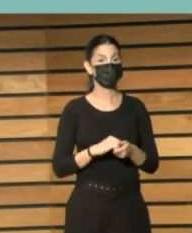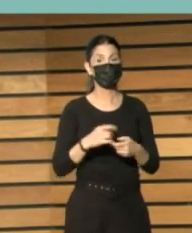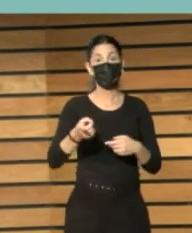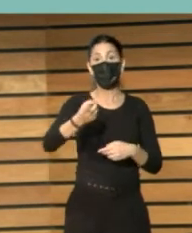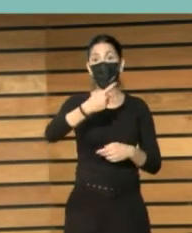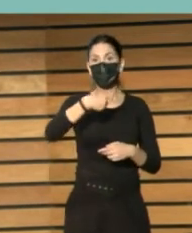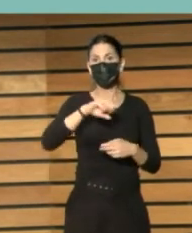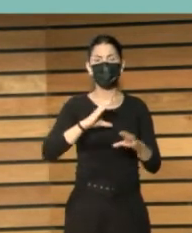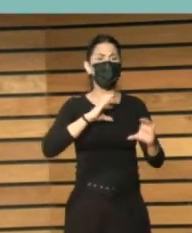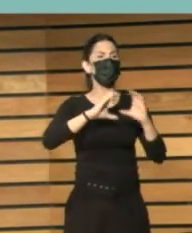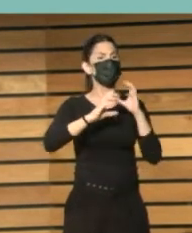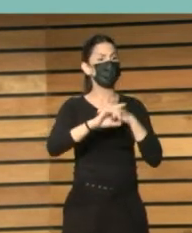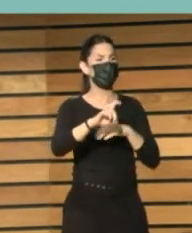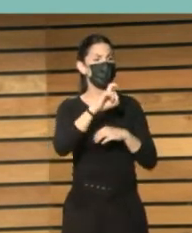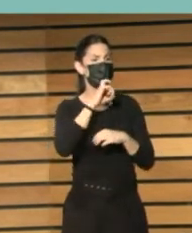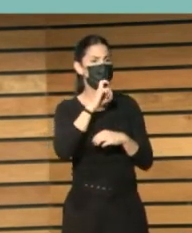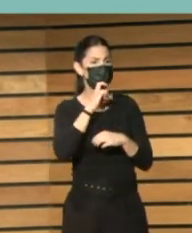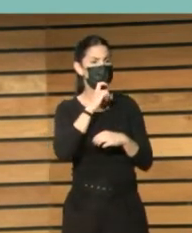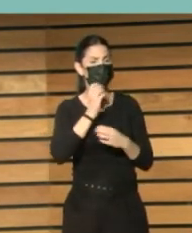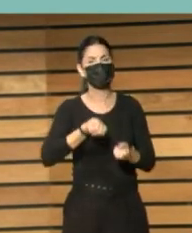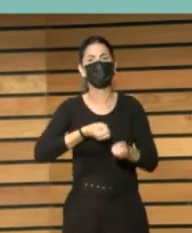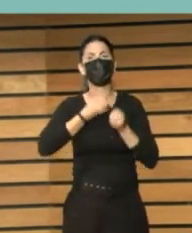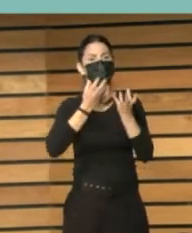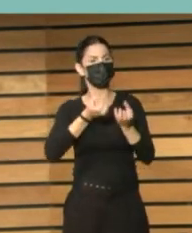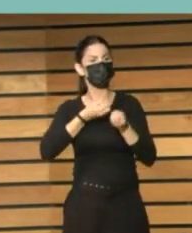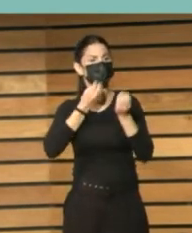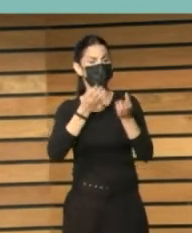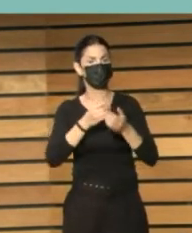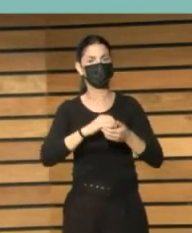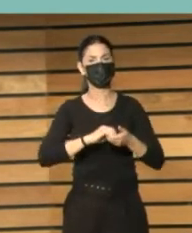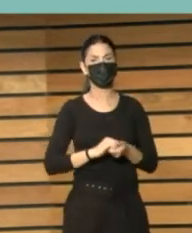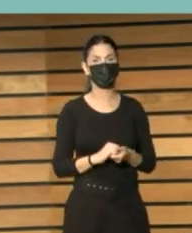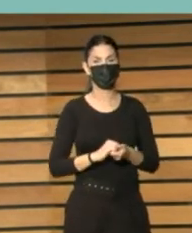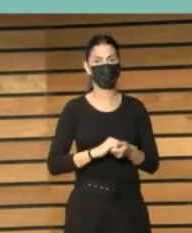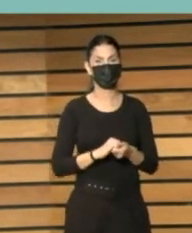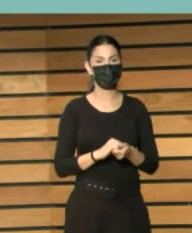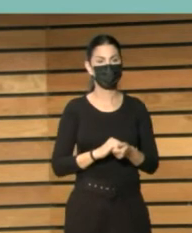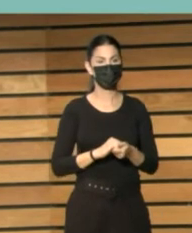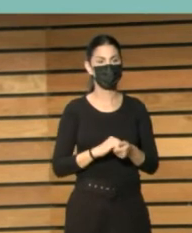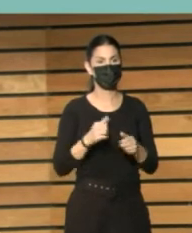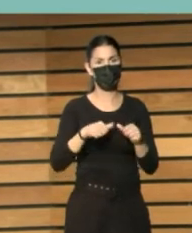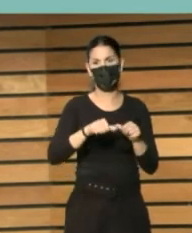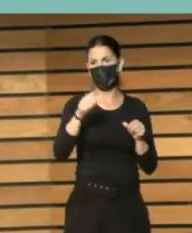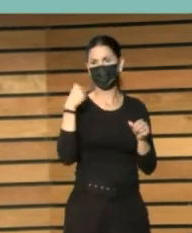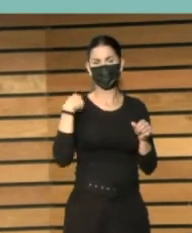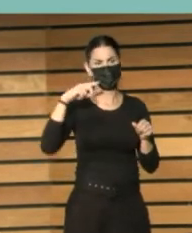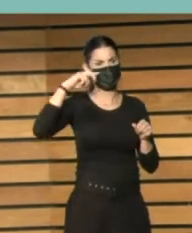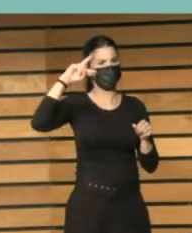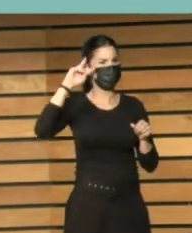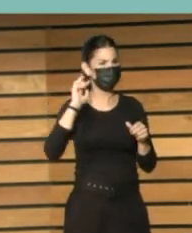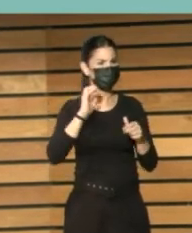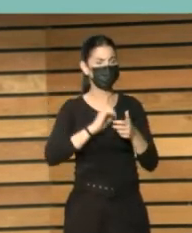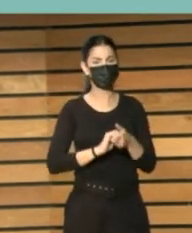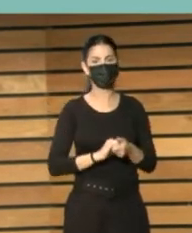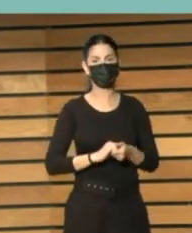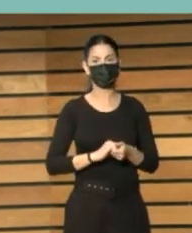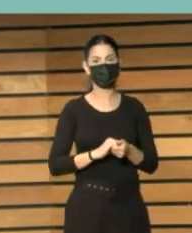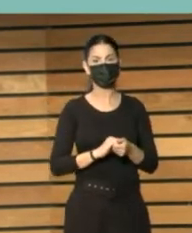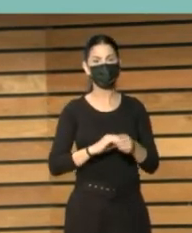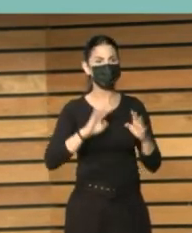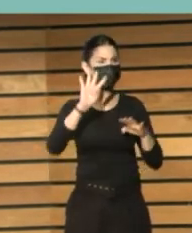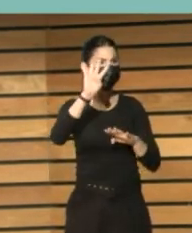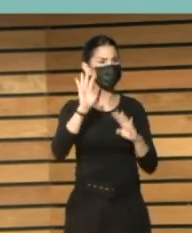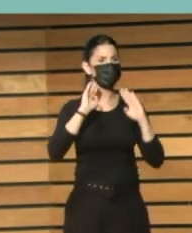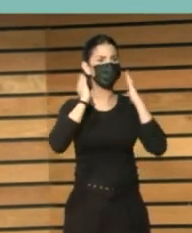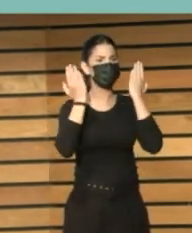expresado. ¿Os acordáis? Bueno, Belén, sí, porque has estado en... Tienes un bagaje, los pósters, los abandonamos, como al cuarto congreso.